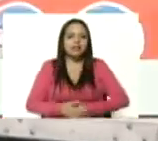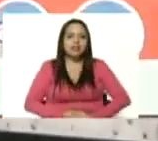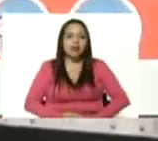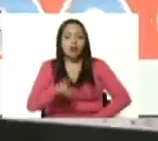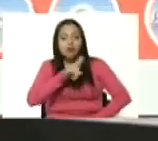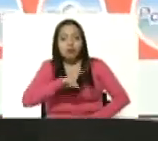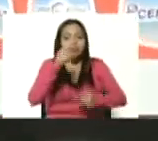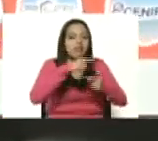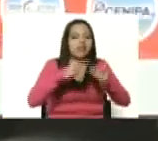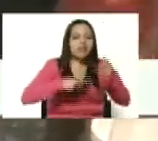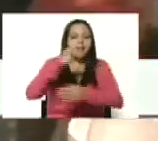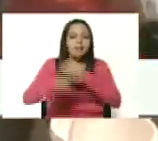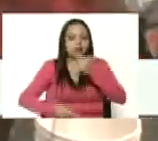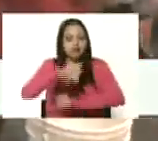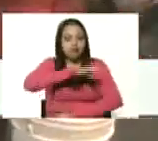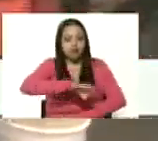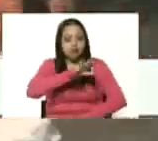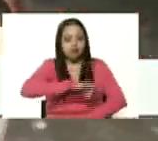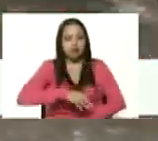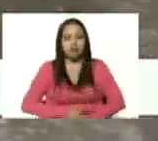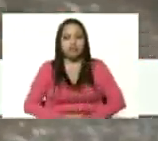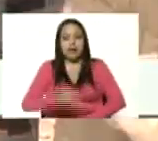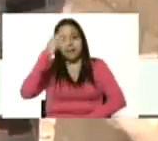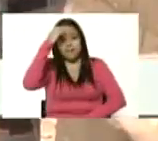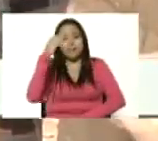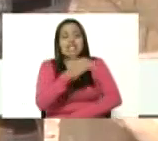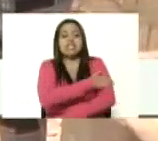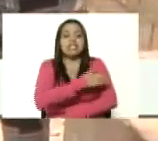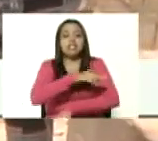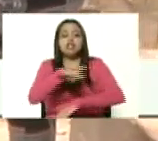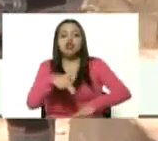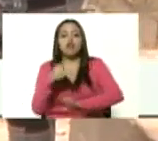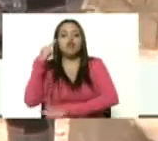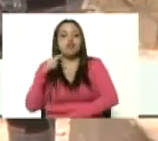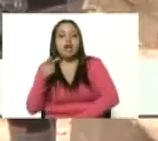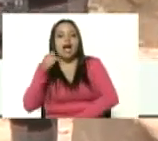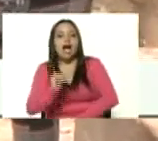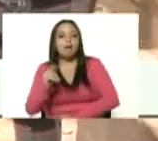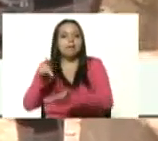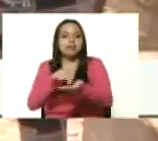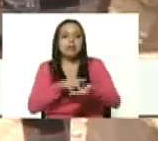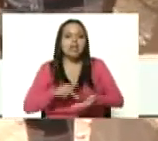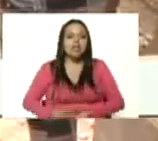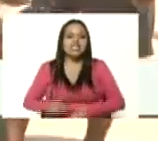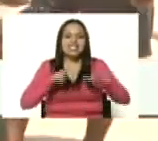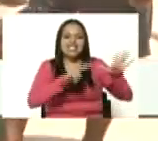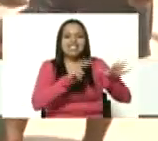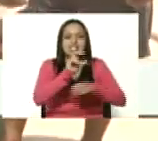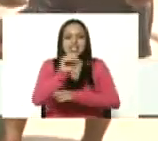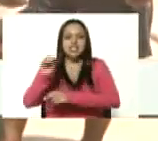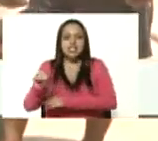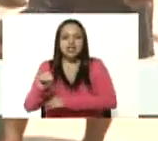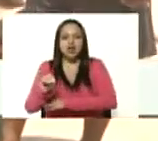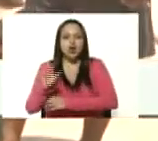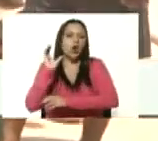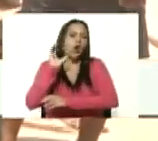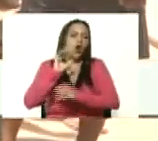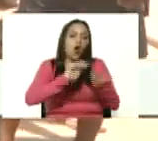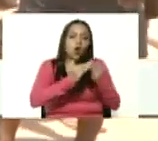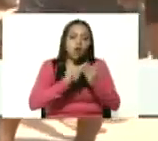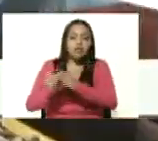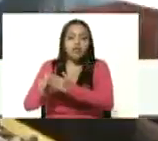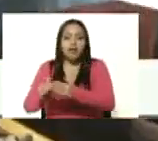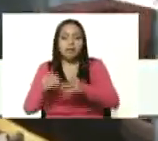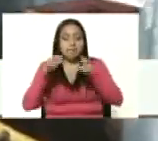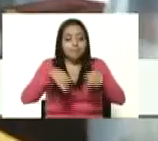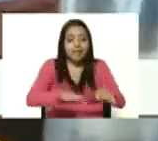diferentes programas sociales nuestra milicia bolivariana está presente en los 700 consejos de pescadores 24 casas del pescador